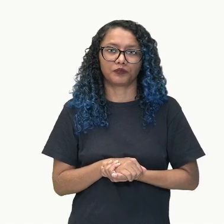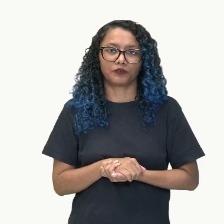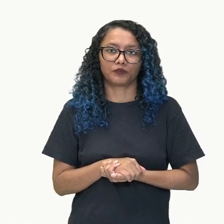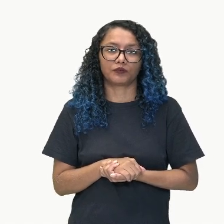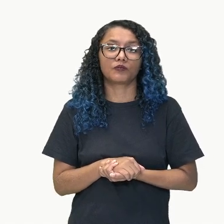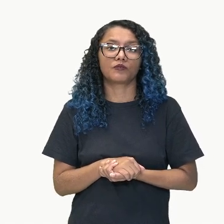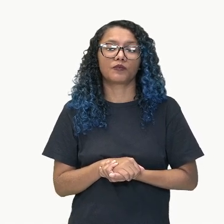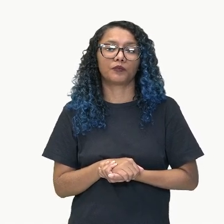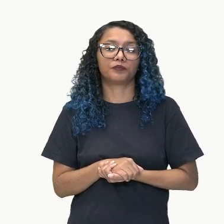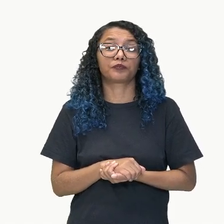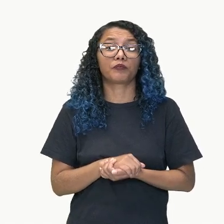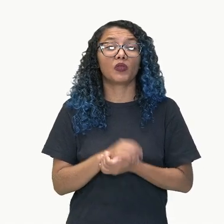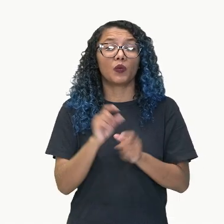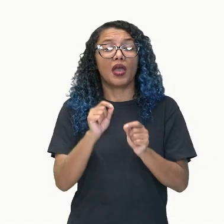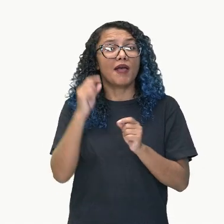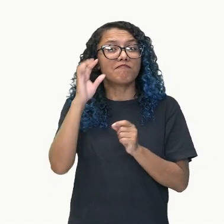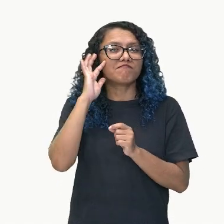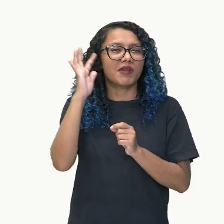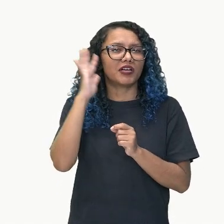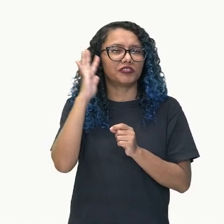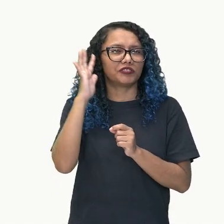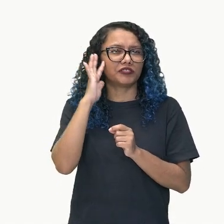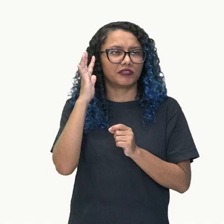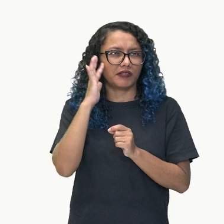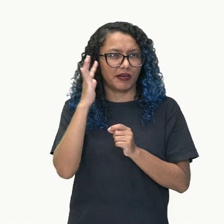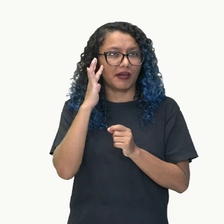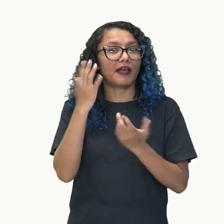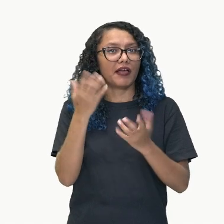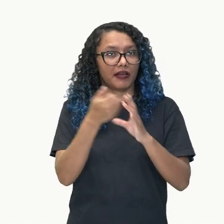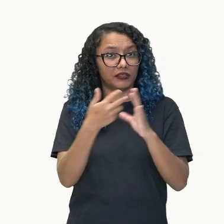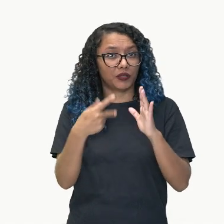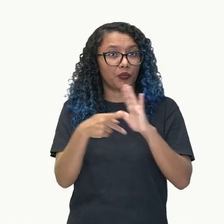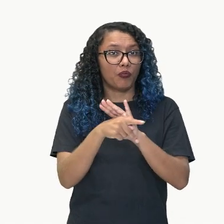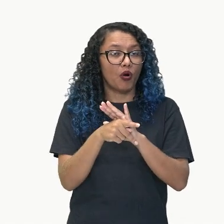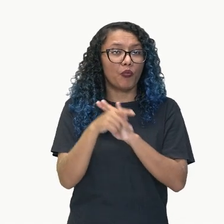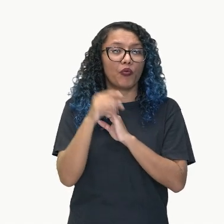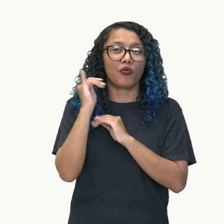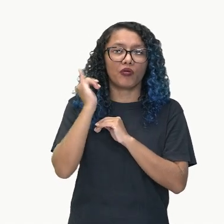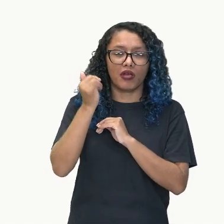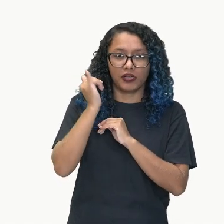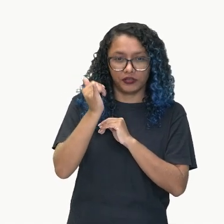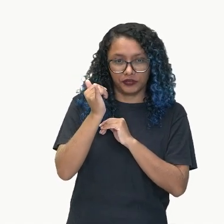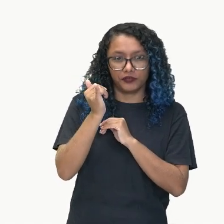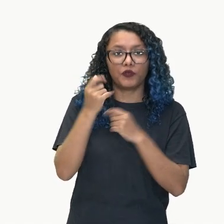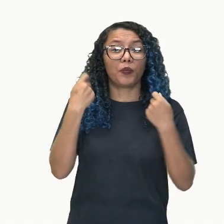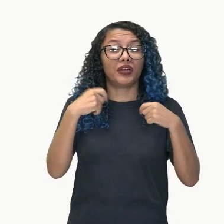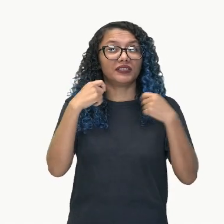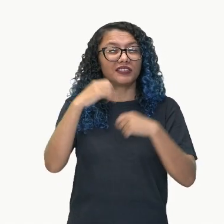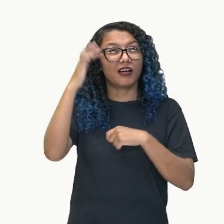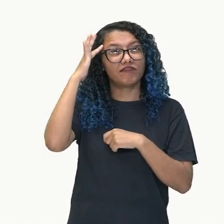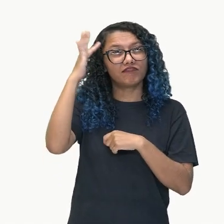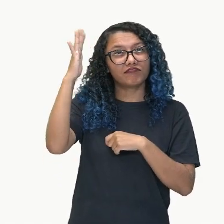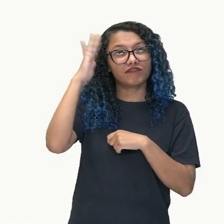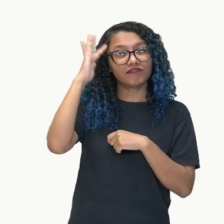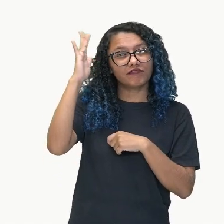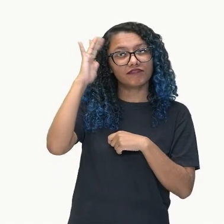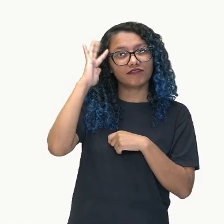Entonces, la imaginación es uno de los puntos de texto narrativo. Entonces, textos narrativos pueden